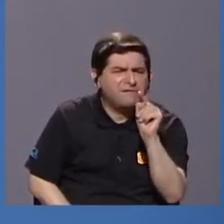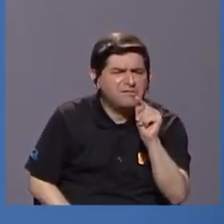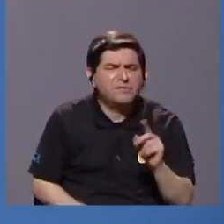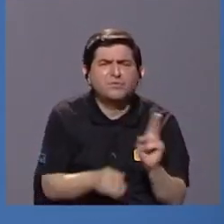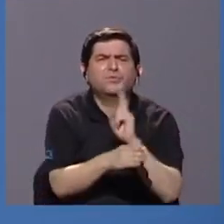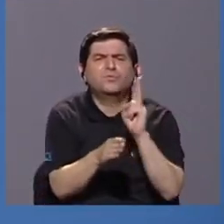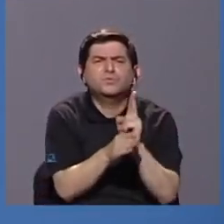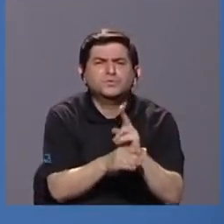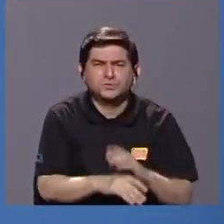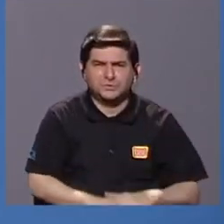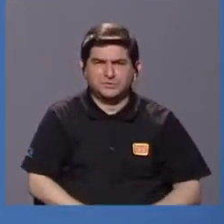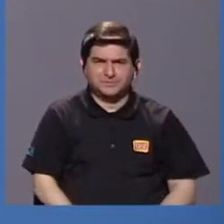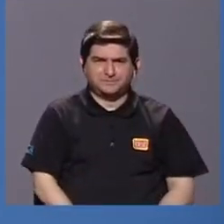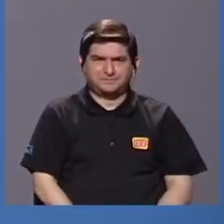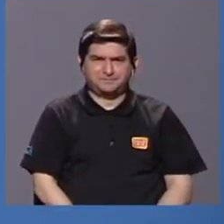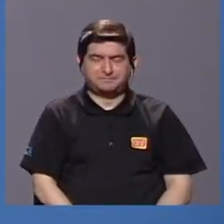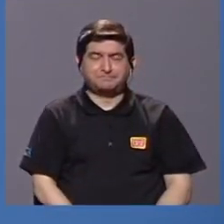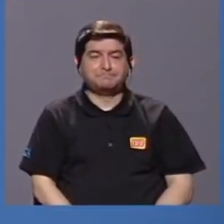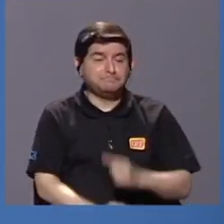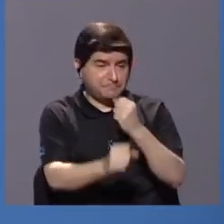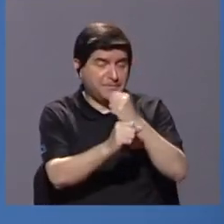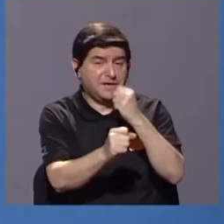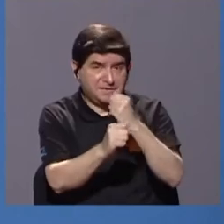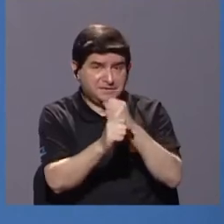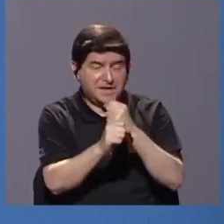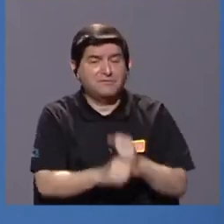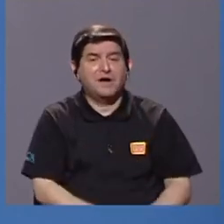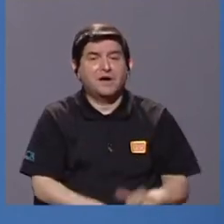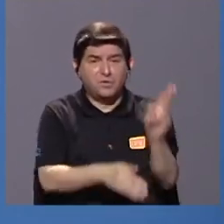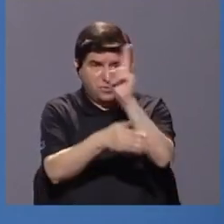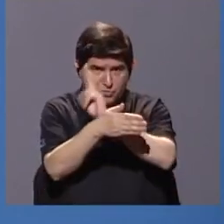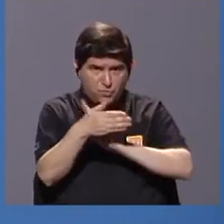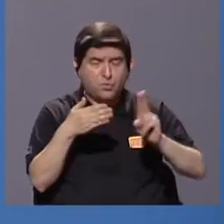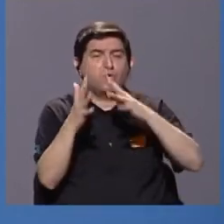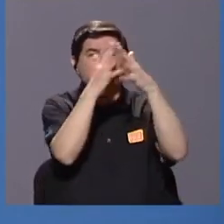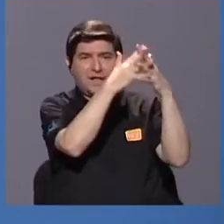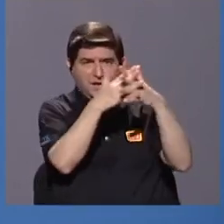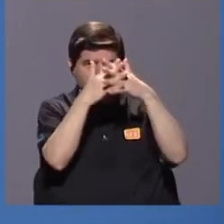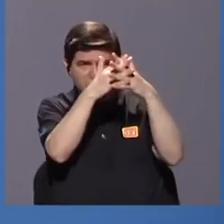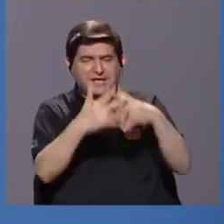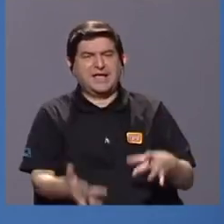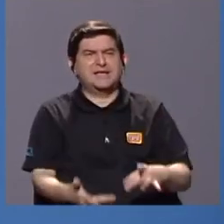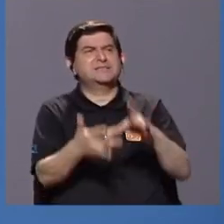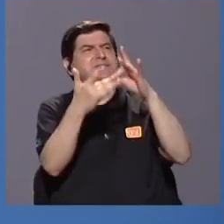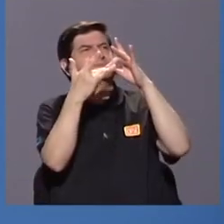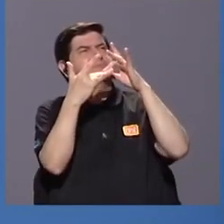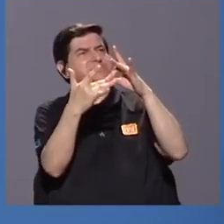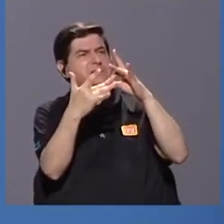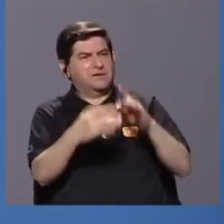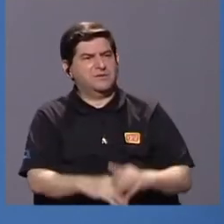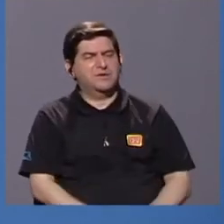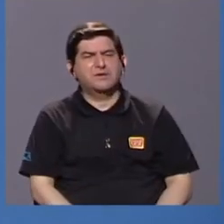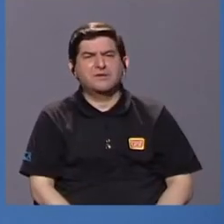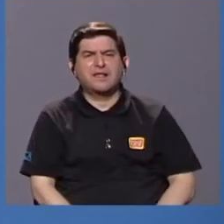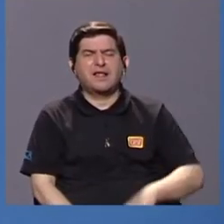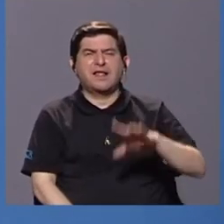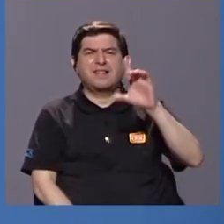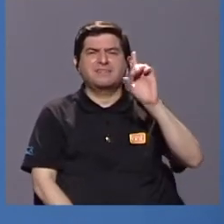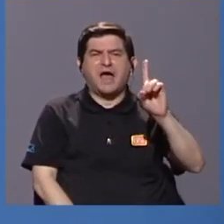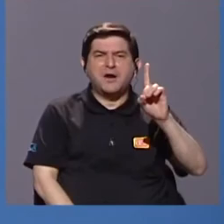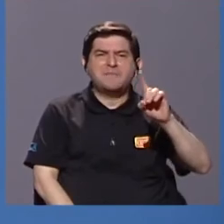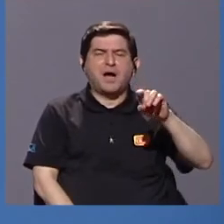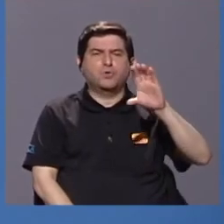¿verdad? Y tenemos trabajo con universidades en Estados Unidos, particularmente con el Dartmouth College.